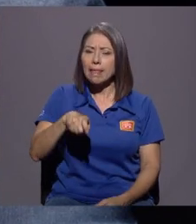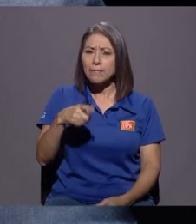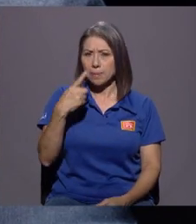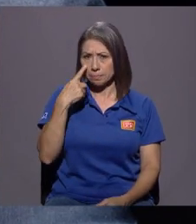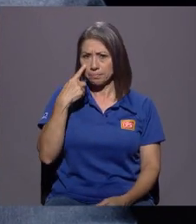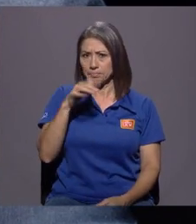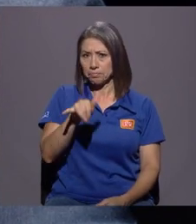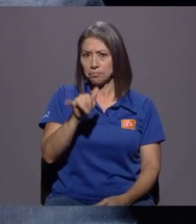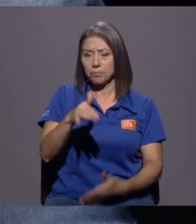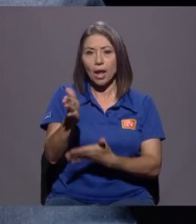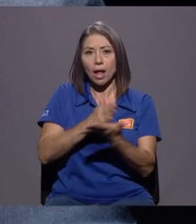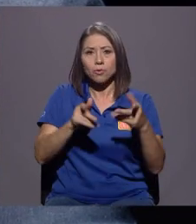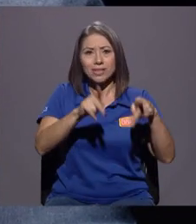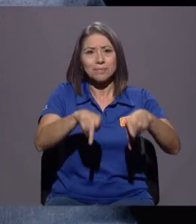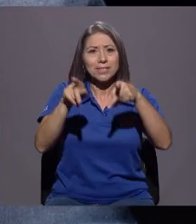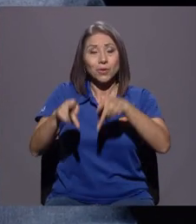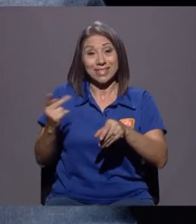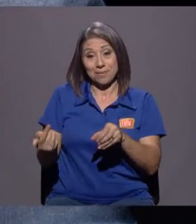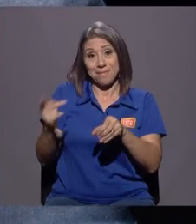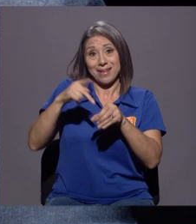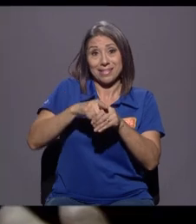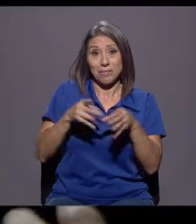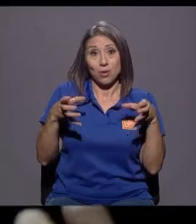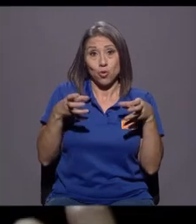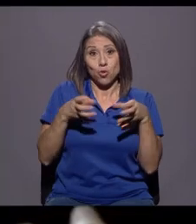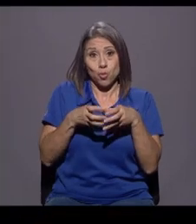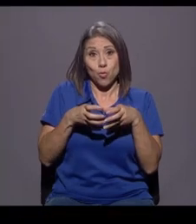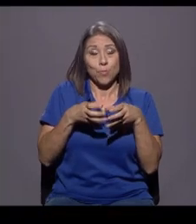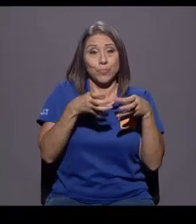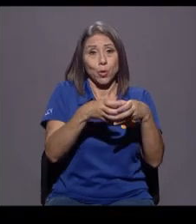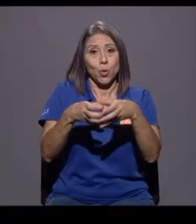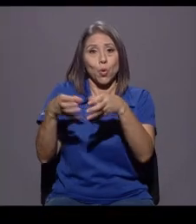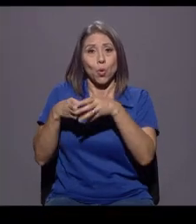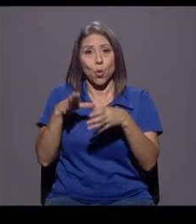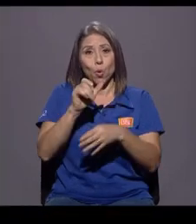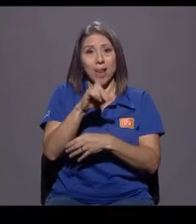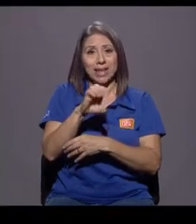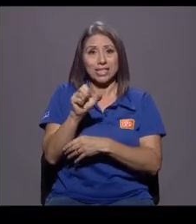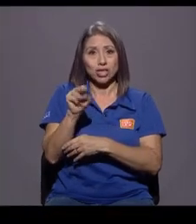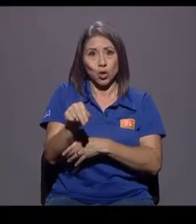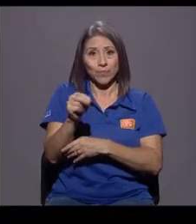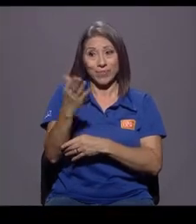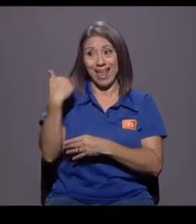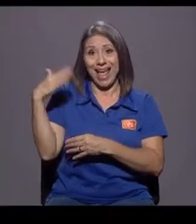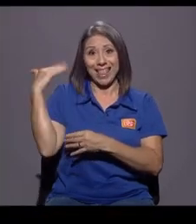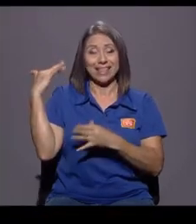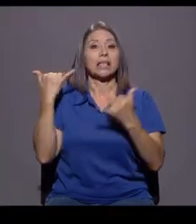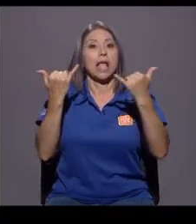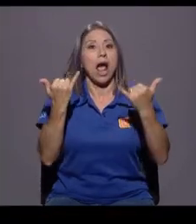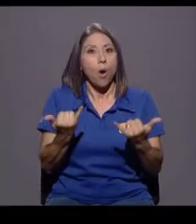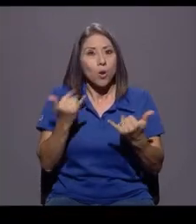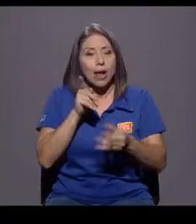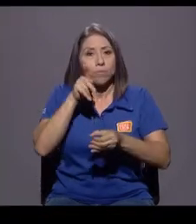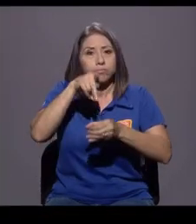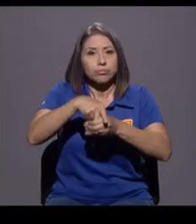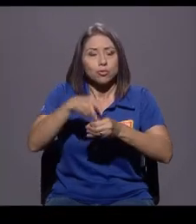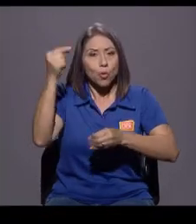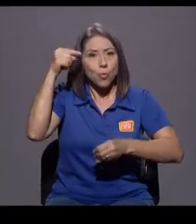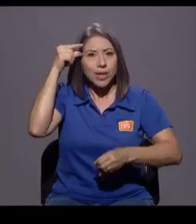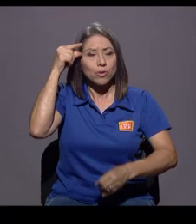algunas personas que participaron en coalición y fueron directivos que hoy estén en gobierno. Sí, hay algunas personas que sí.